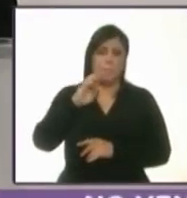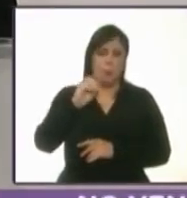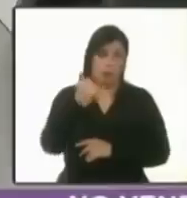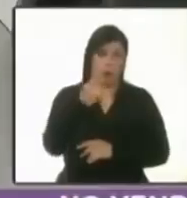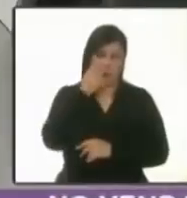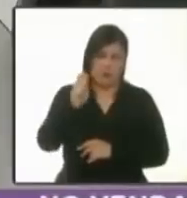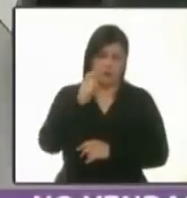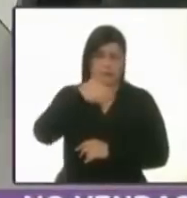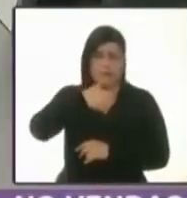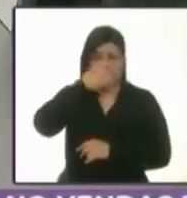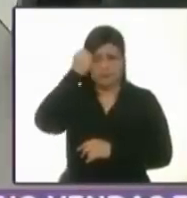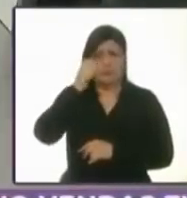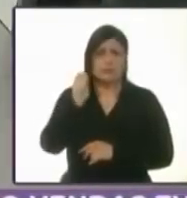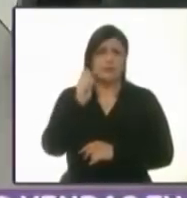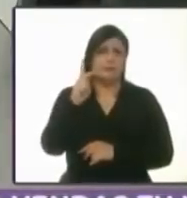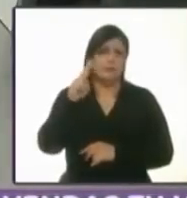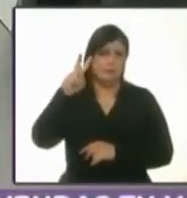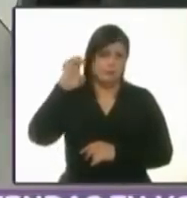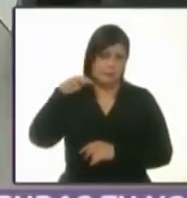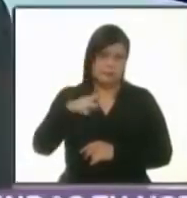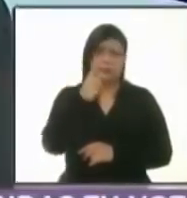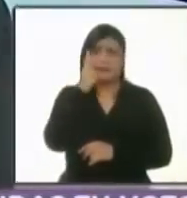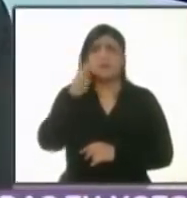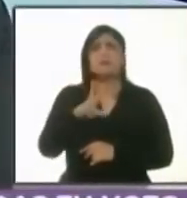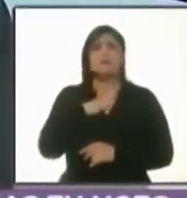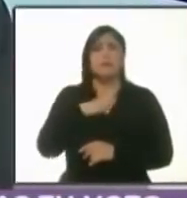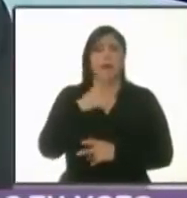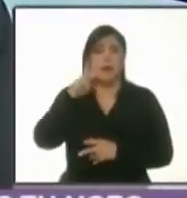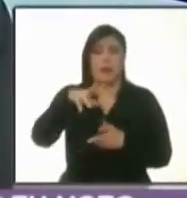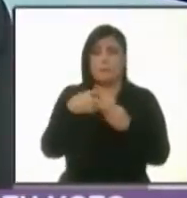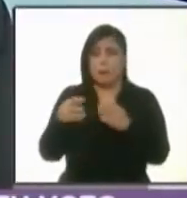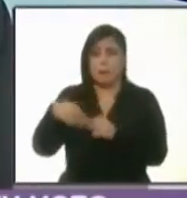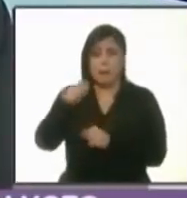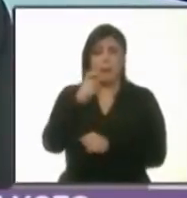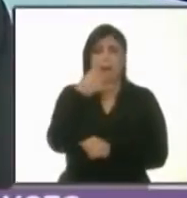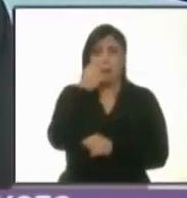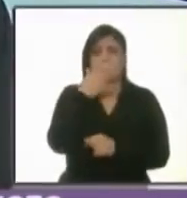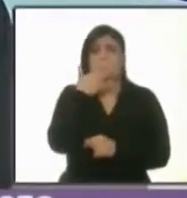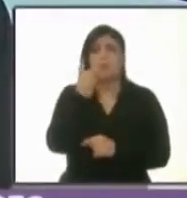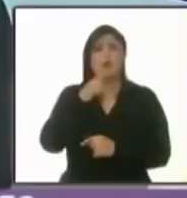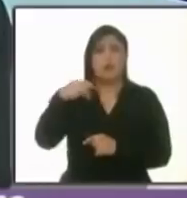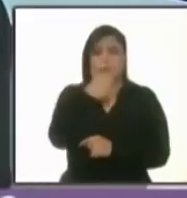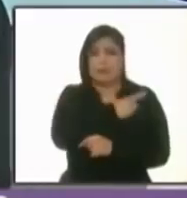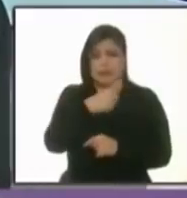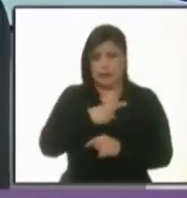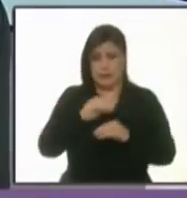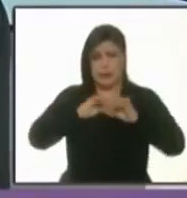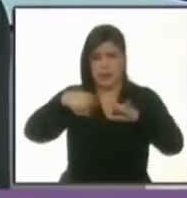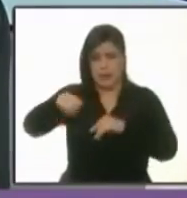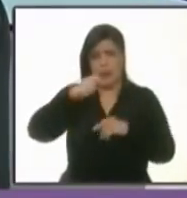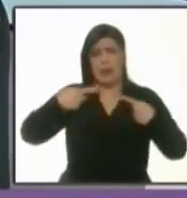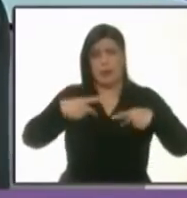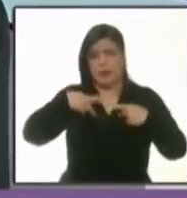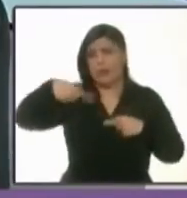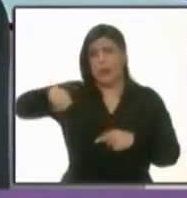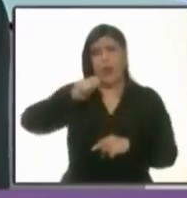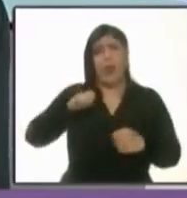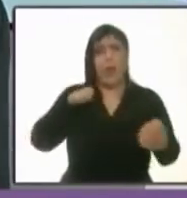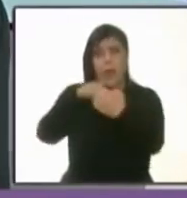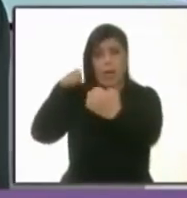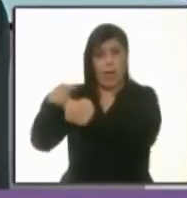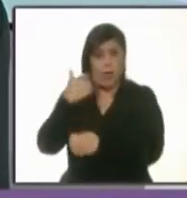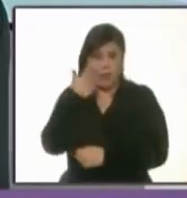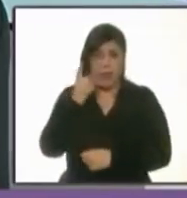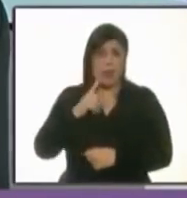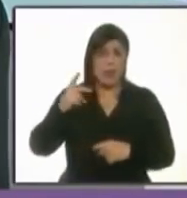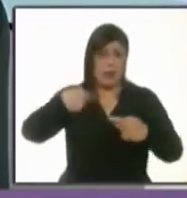Partido Verde. Gracias. Bueno, yo creo que el tema de desabasto de medicinas hay que aclarárselo más bien a la gente, a la gente no se le puede mentir. Y